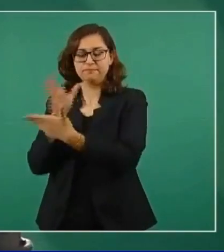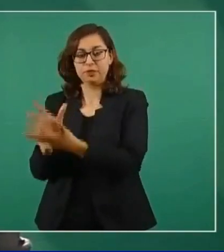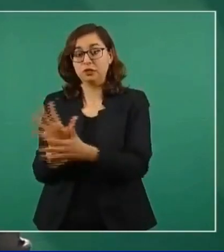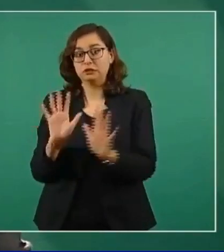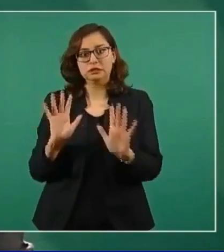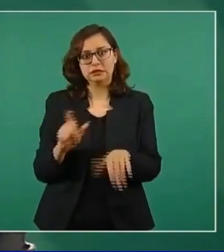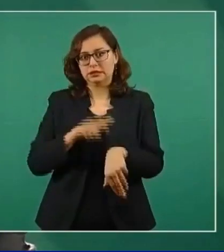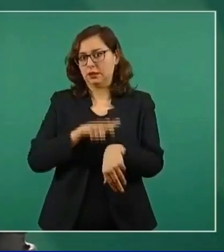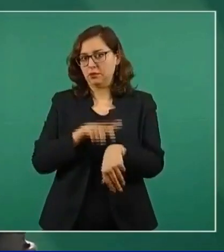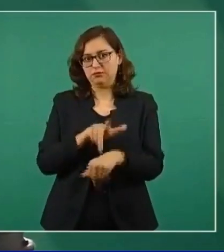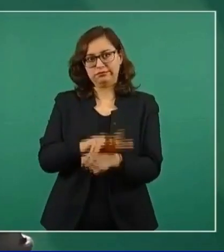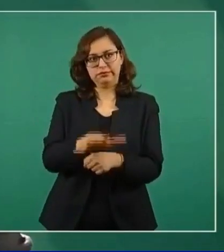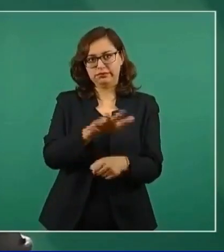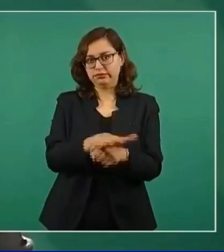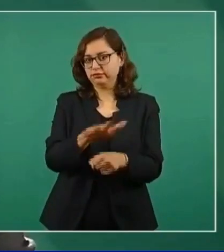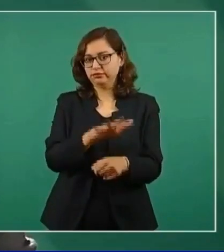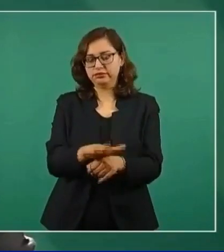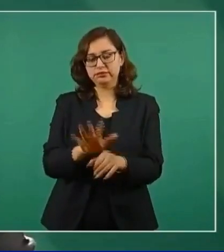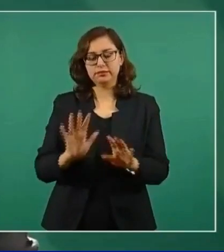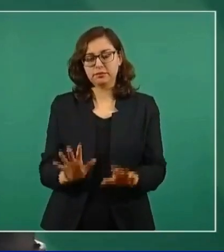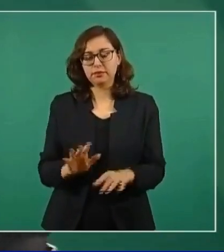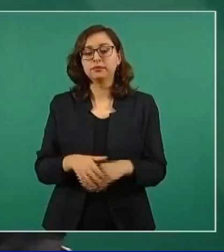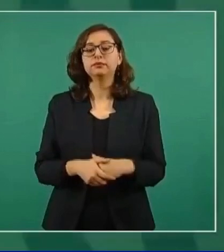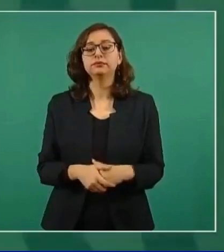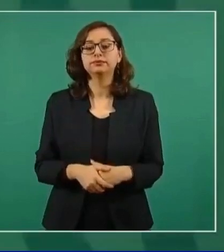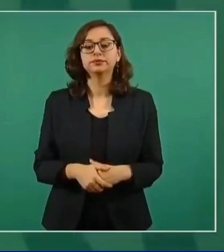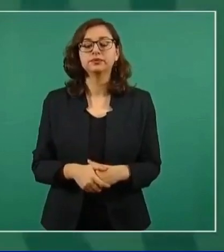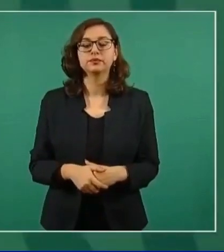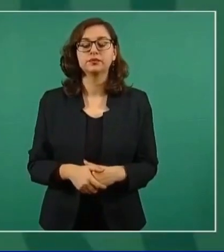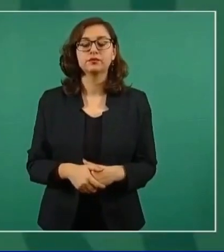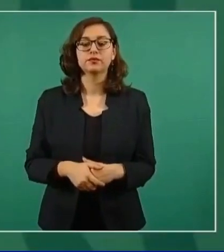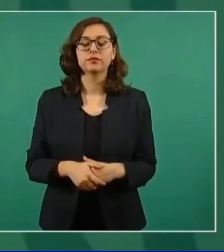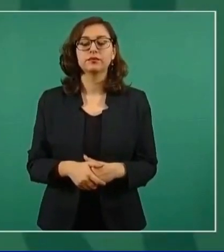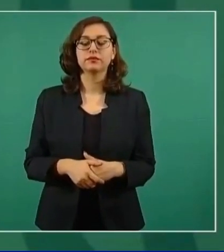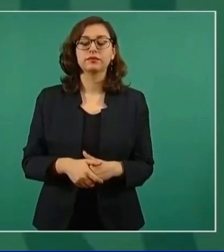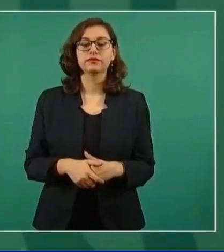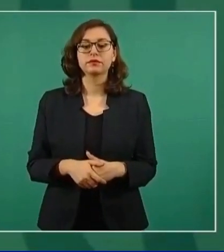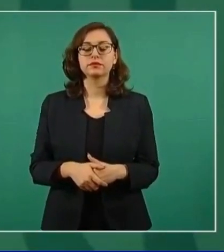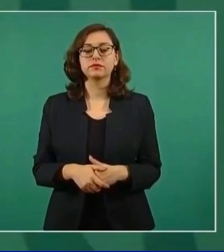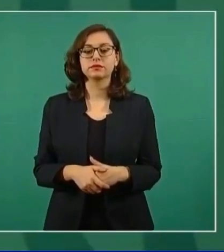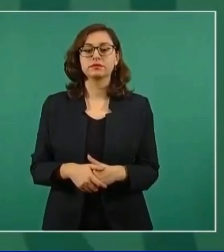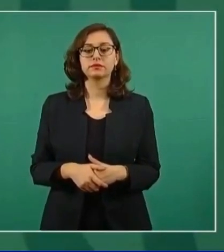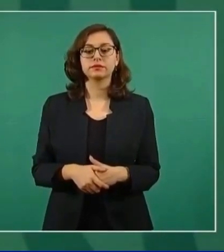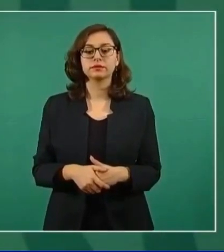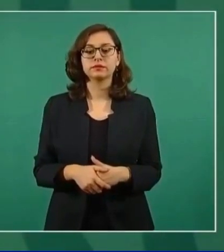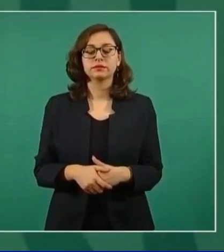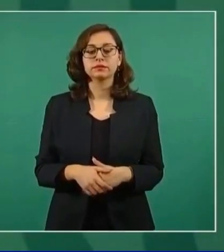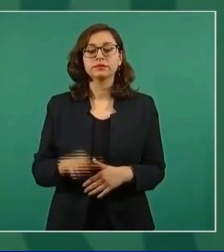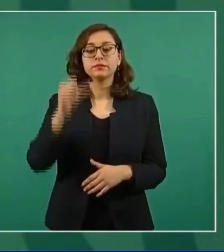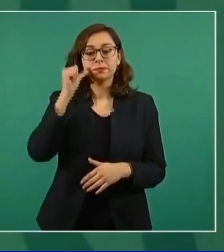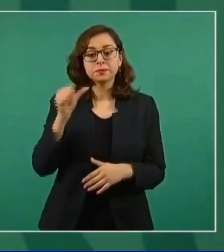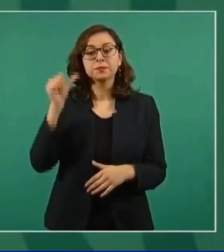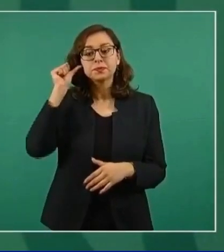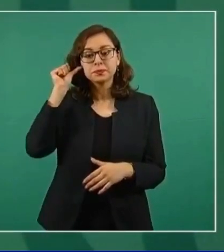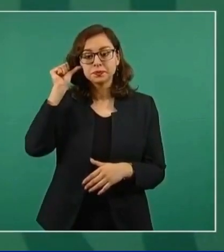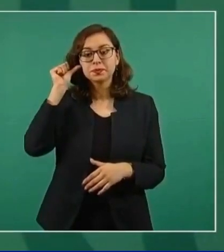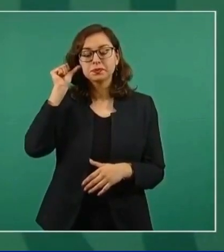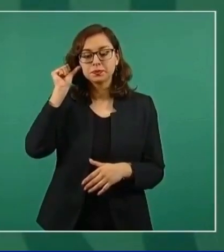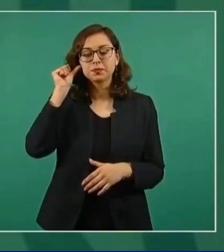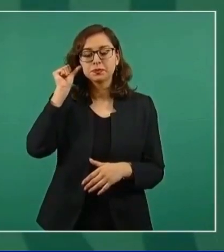visita. Ayer nos reunimos